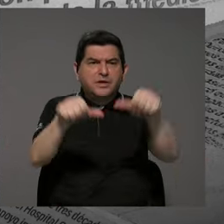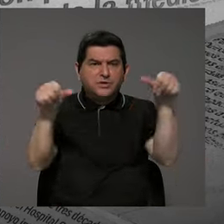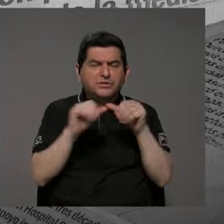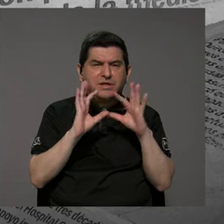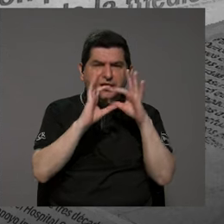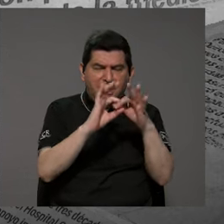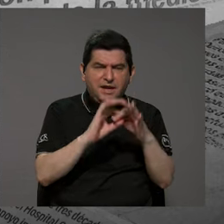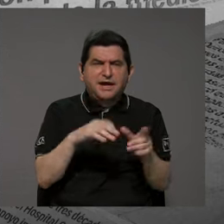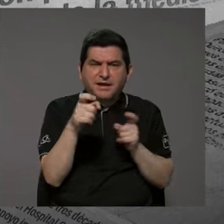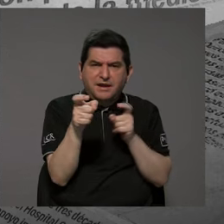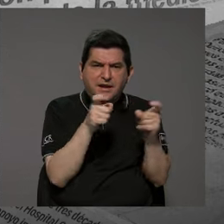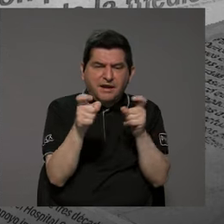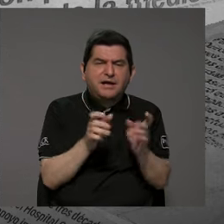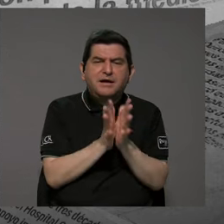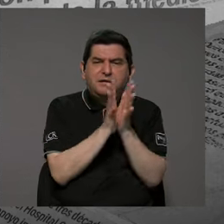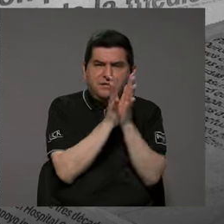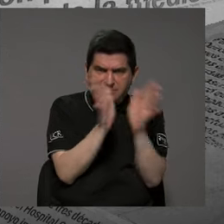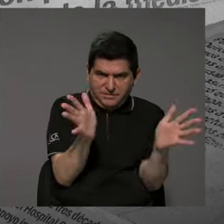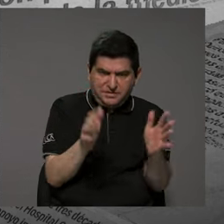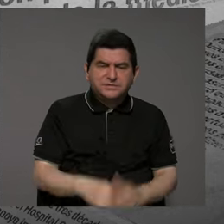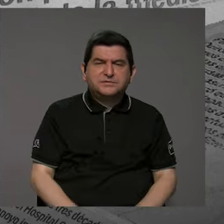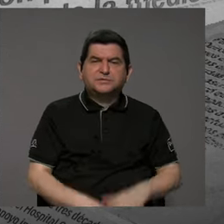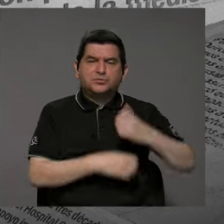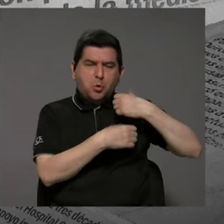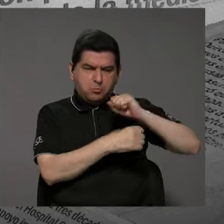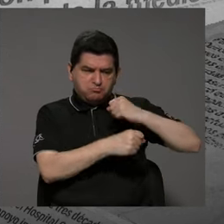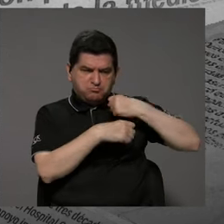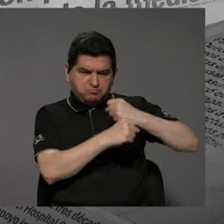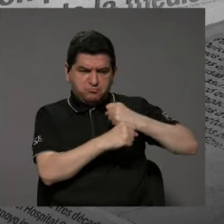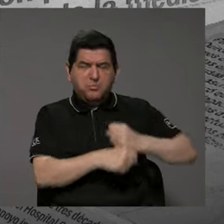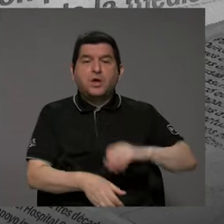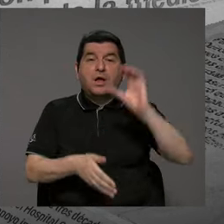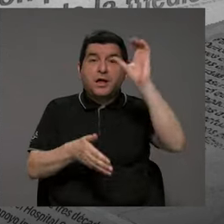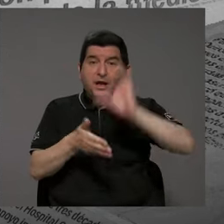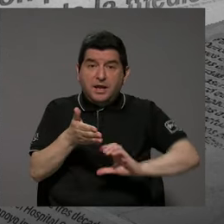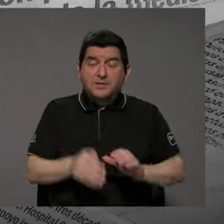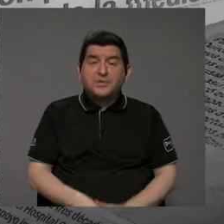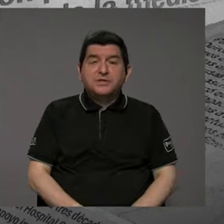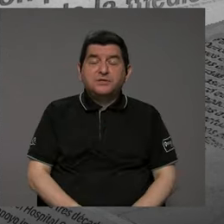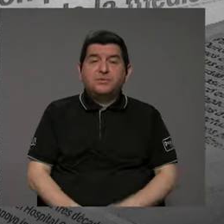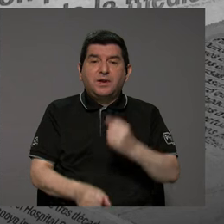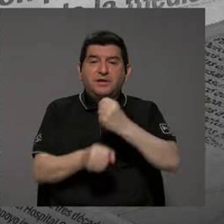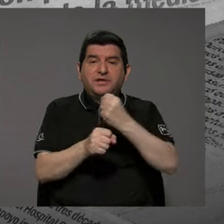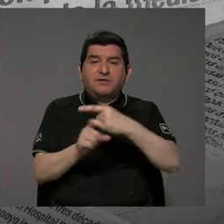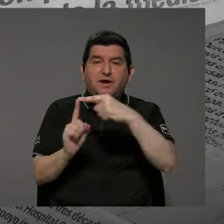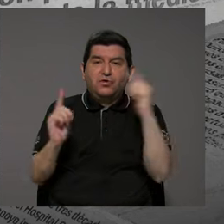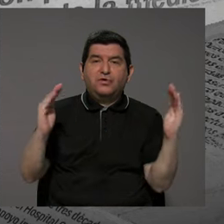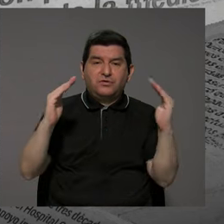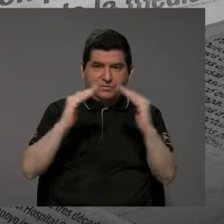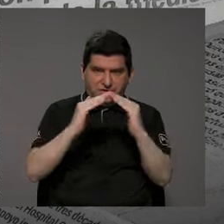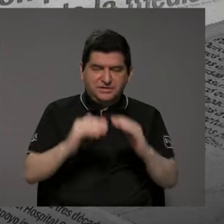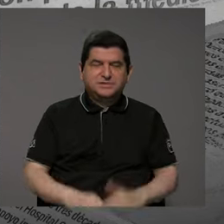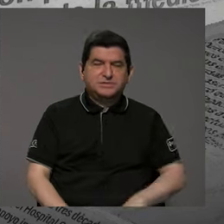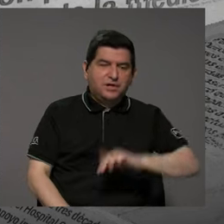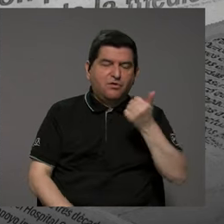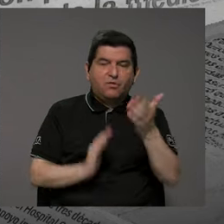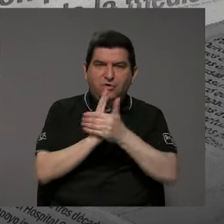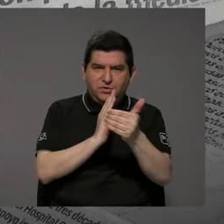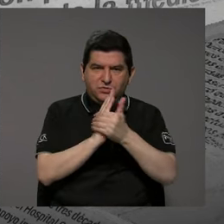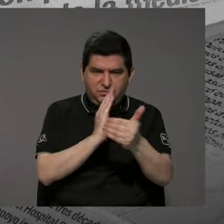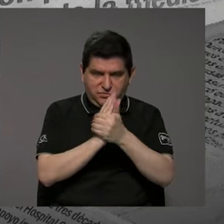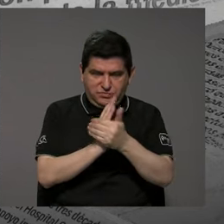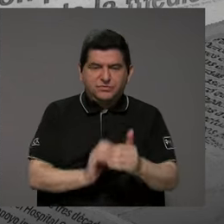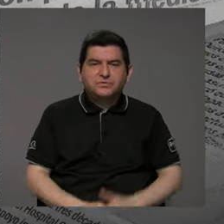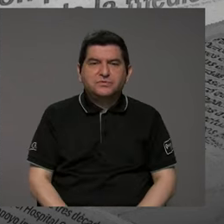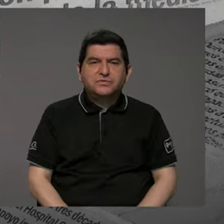relacionados con la administración pública, como gobiernos locales, tenemos un capítulo también sobre teletrabajo, tenemos otro sobre habilidades y